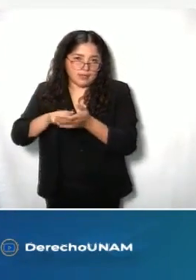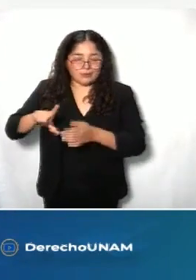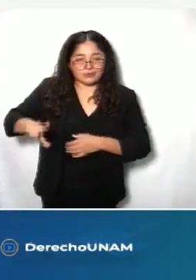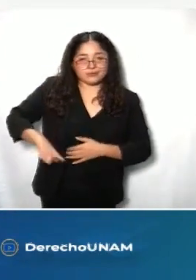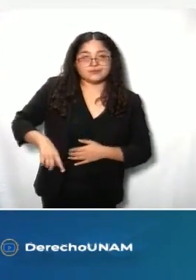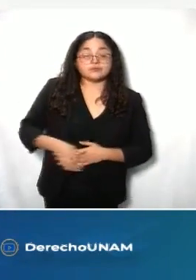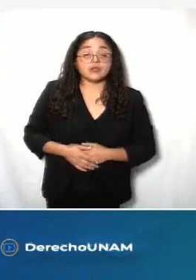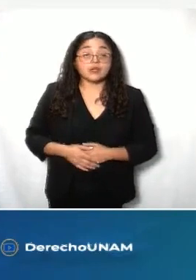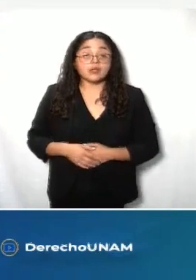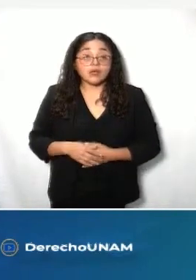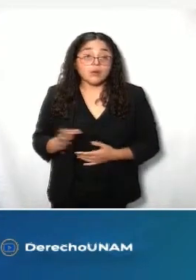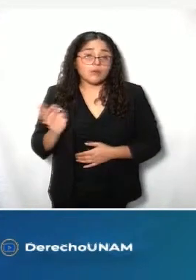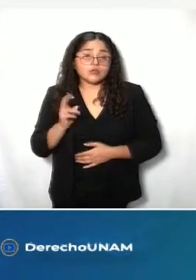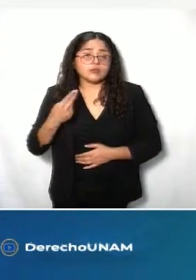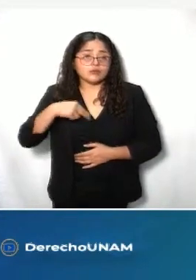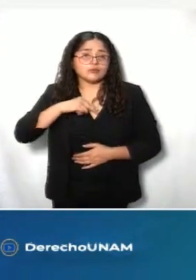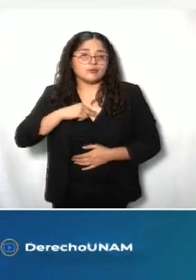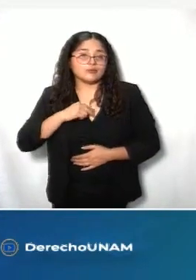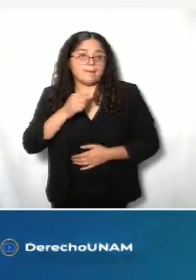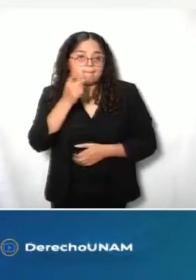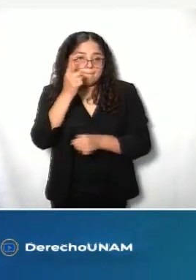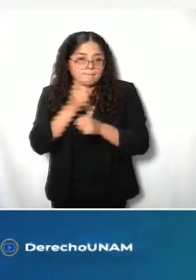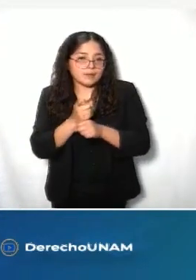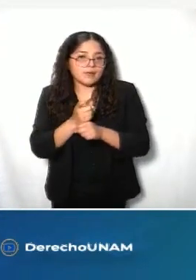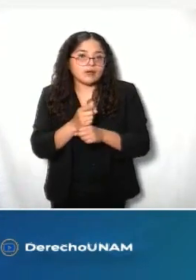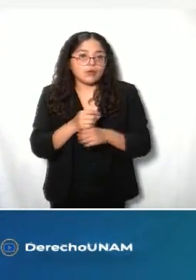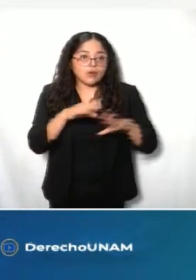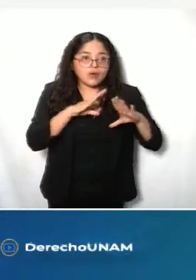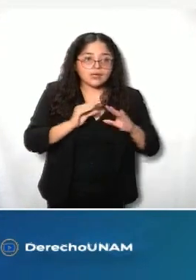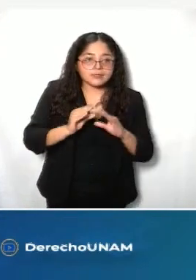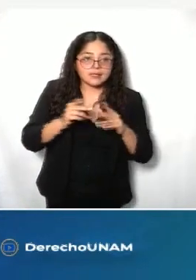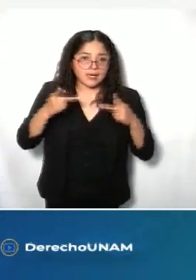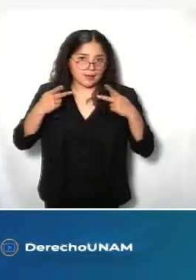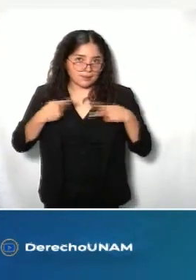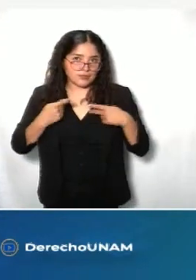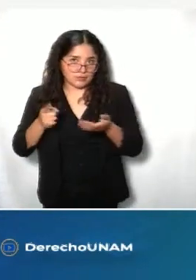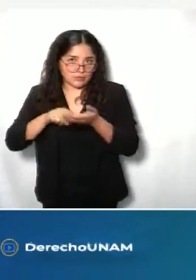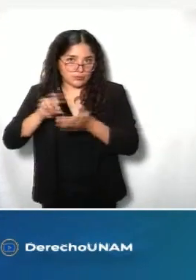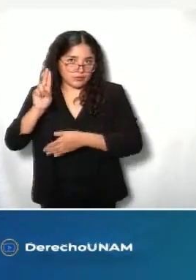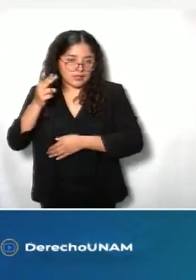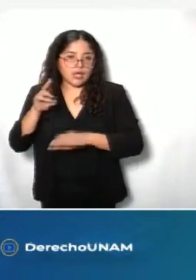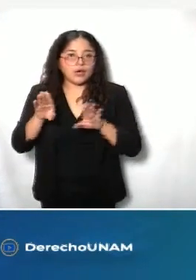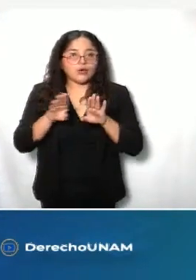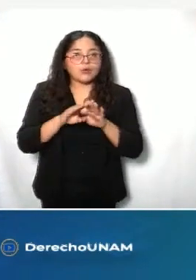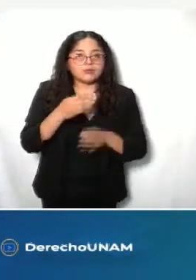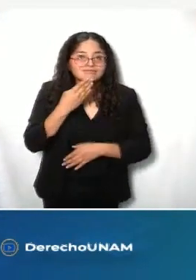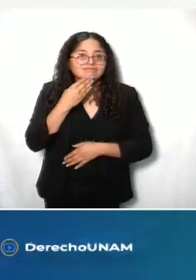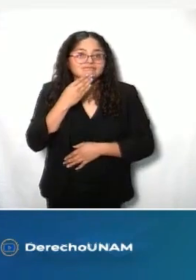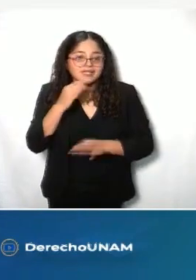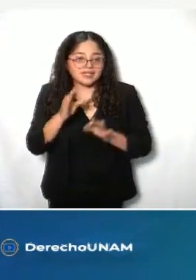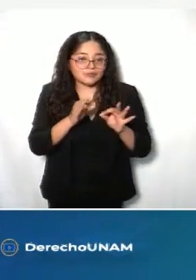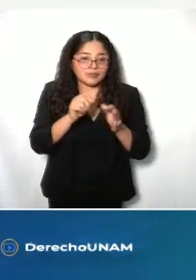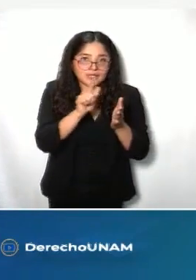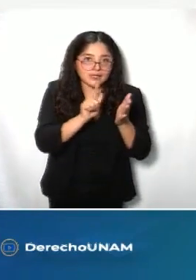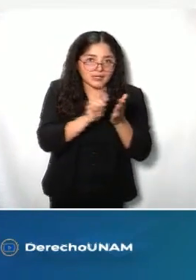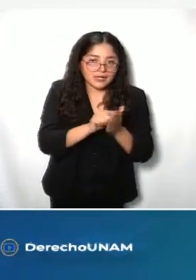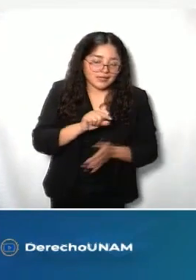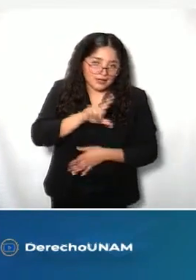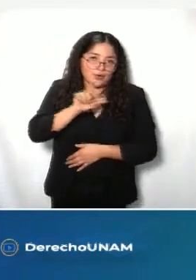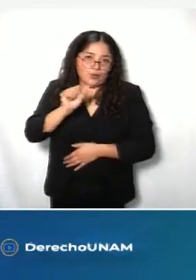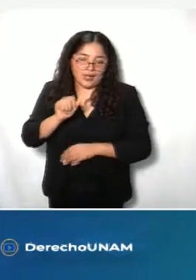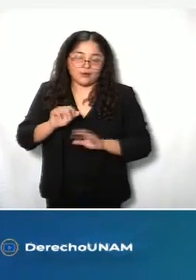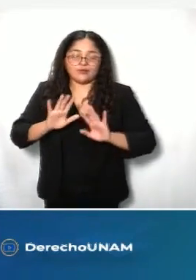enseñarle a los jóvenes a ser buenos ciudadanos y después buenos juristas. Y el hecho de que ustedes vengan a